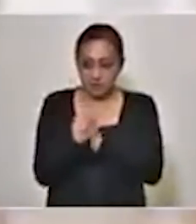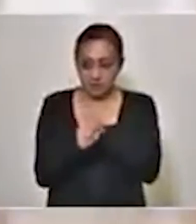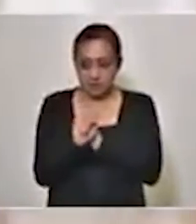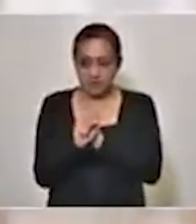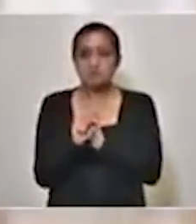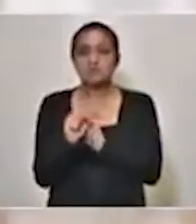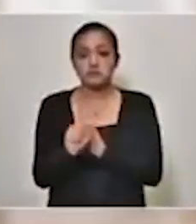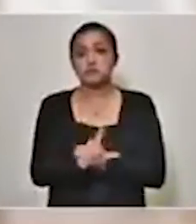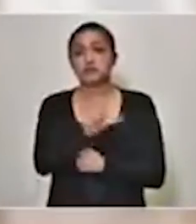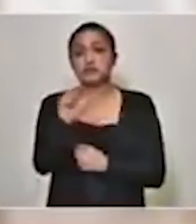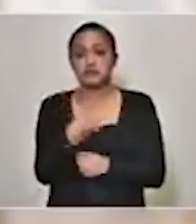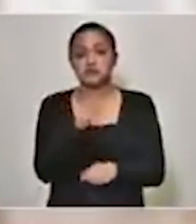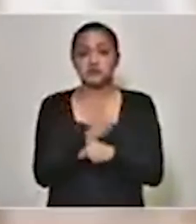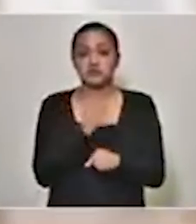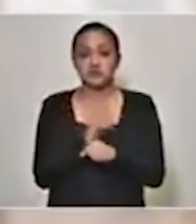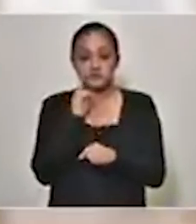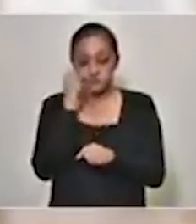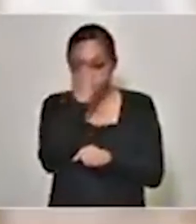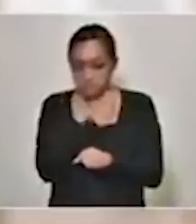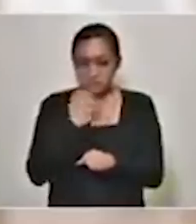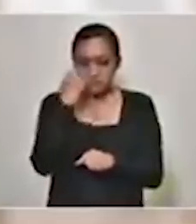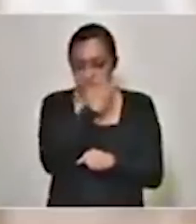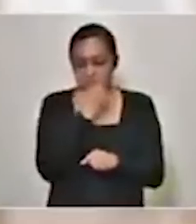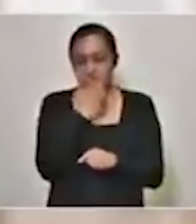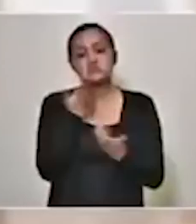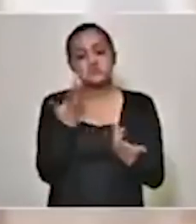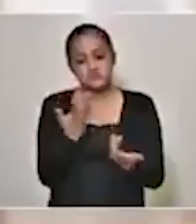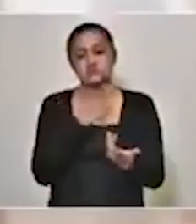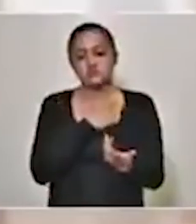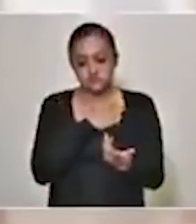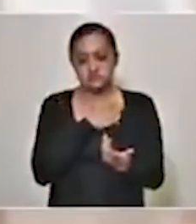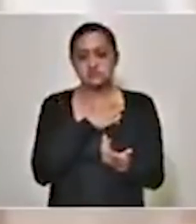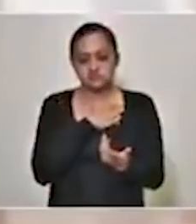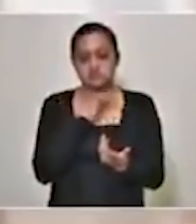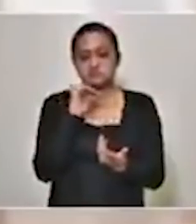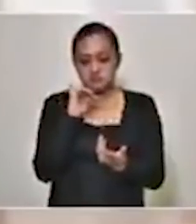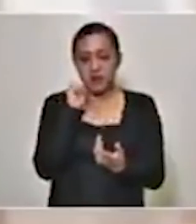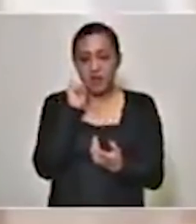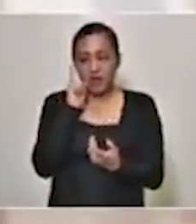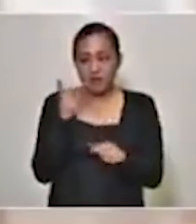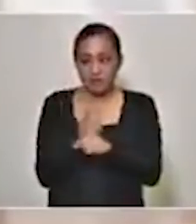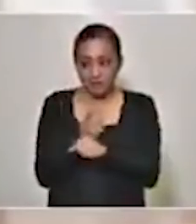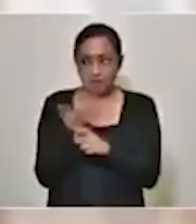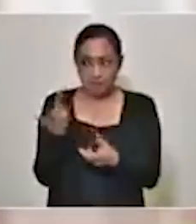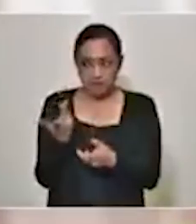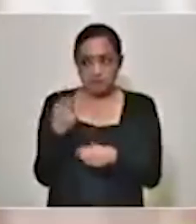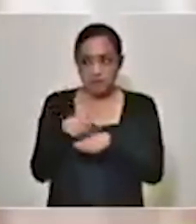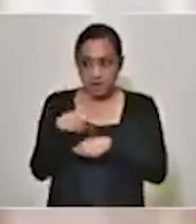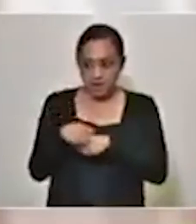después de emitir los peritajes correspondientes, vamos nosotros a reparar si hubiera alguna afectación